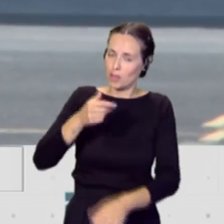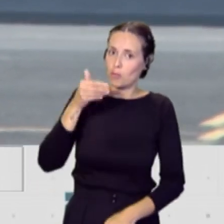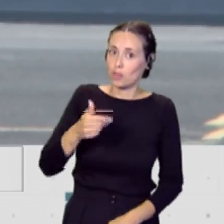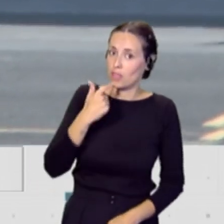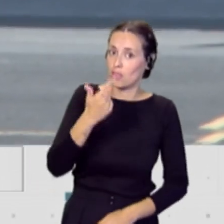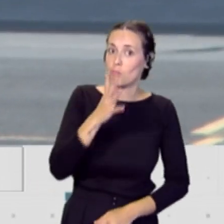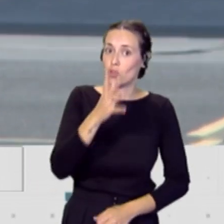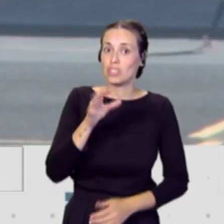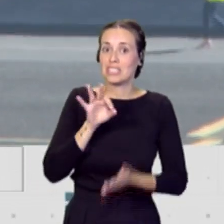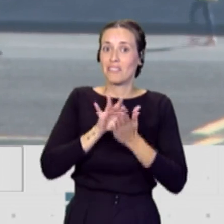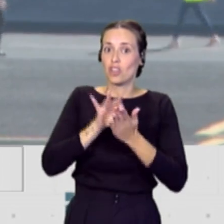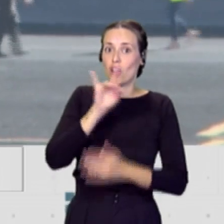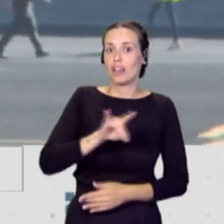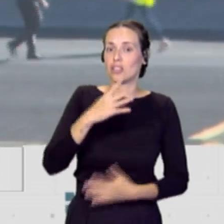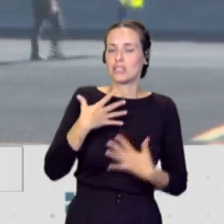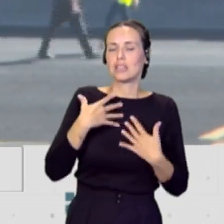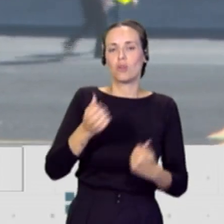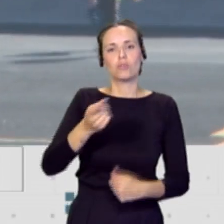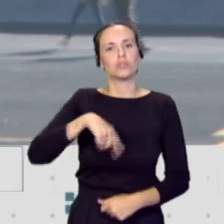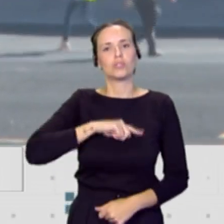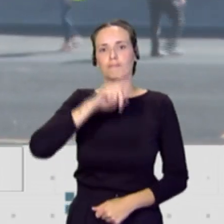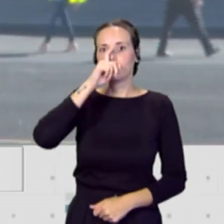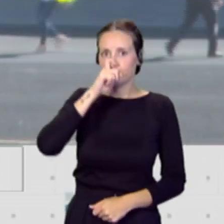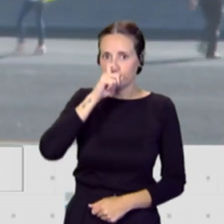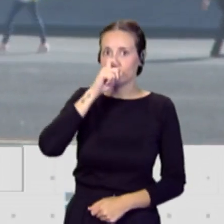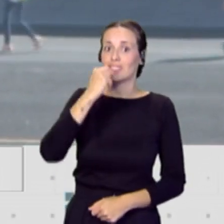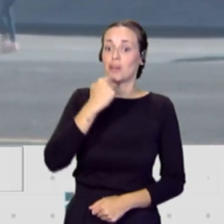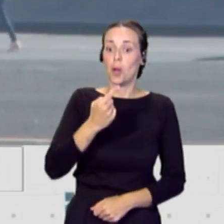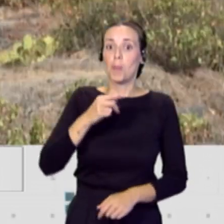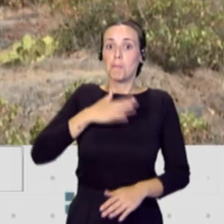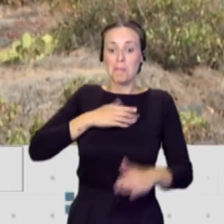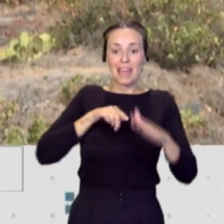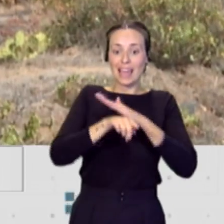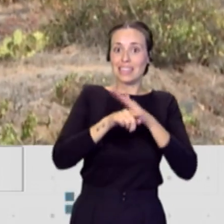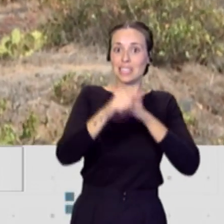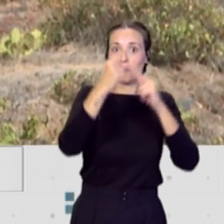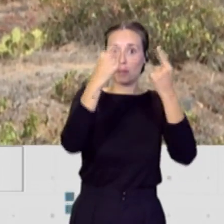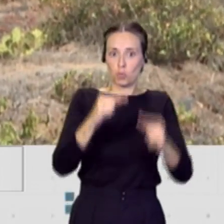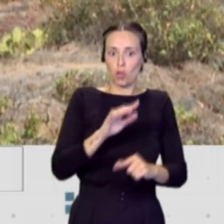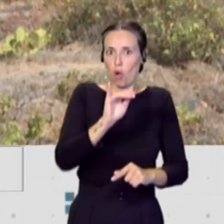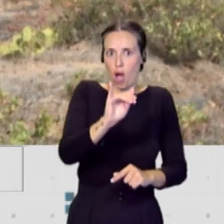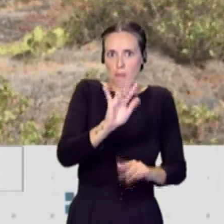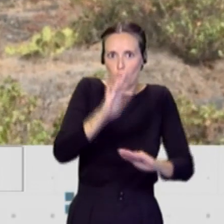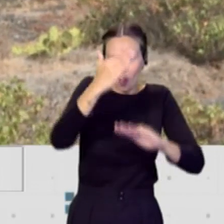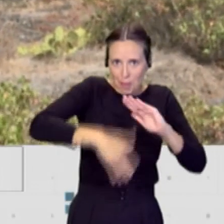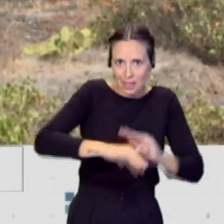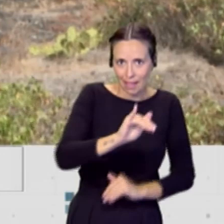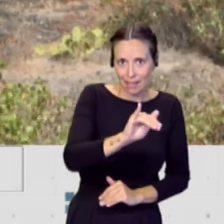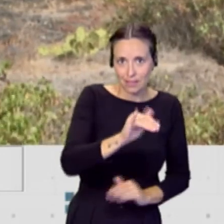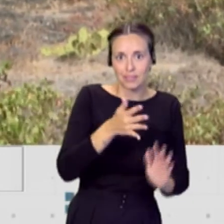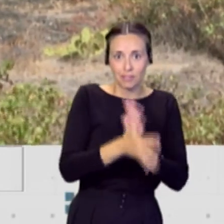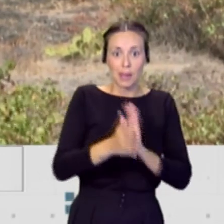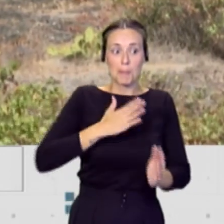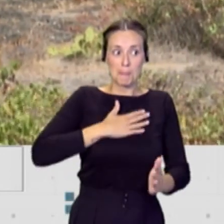desde el Servicio General de Salud siempre estamos recordando, nuestra gerencia es una gerencia que tiene su presupuesto y es un presupuesto finito, y estamos empleando el dinero de nuestro